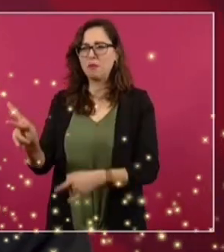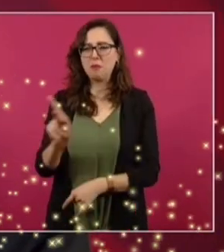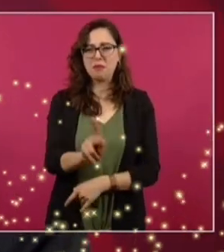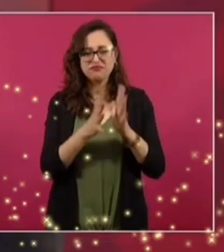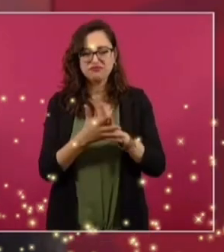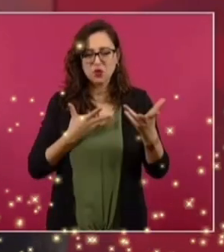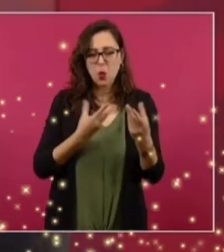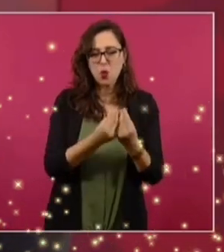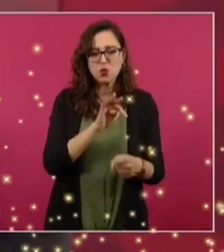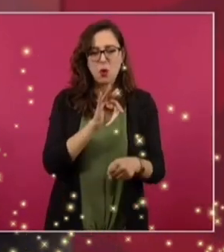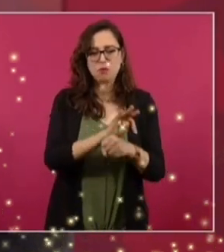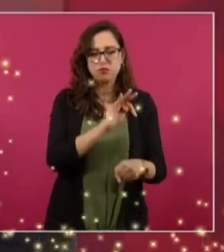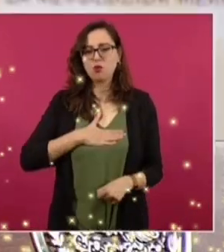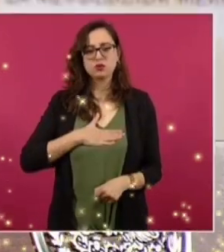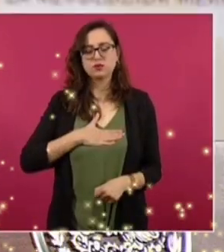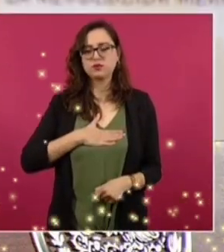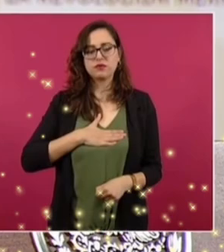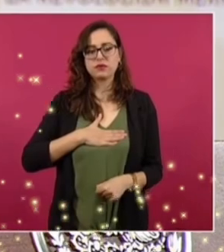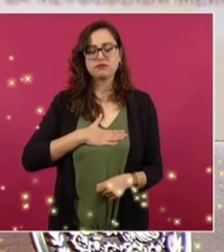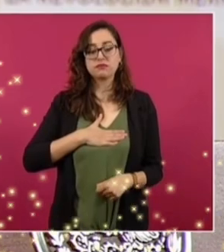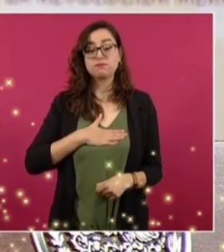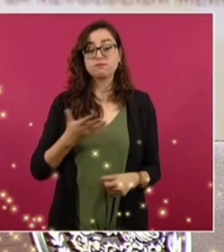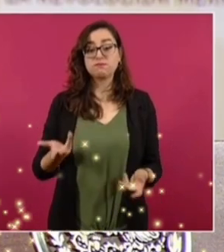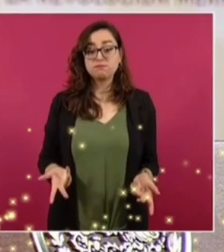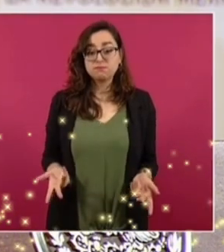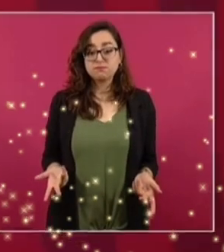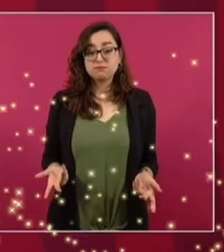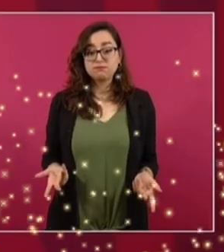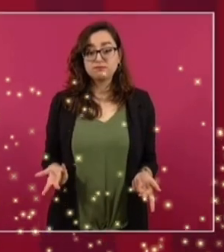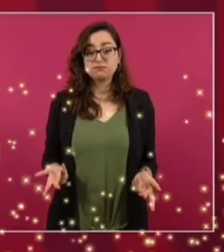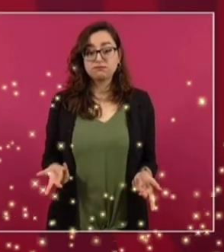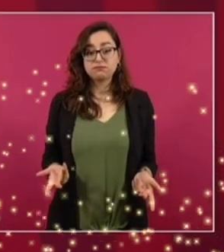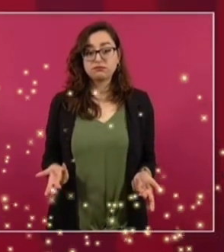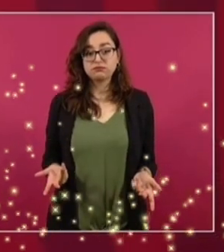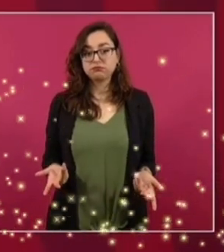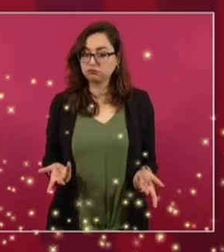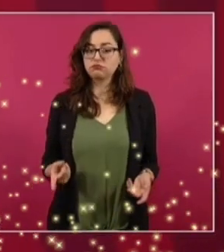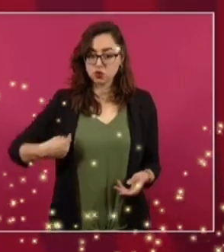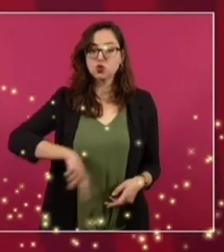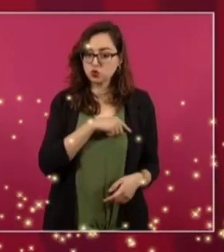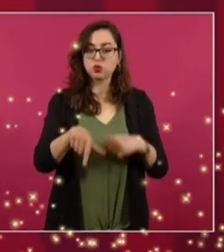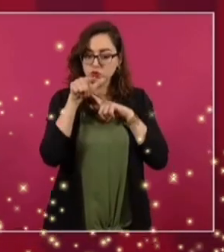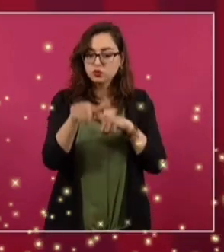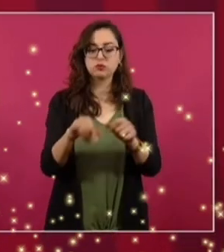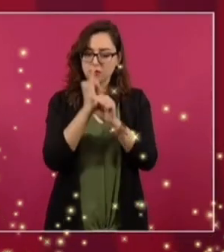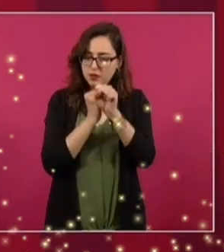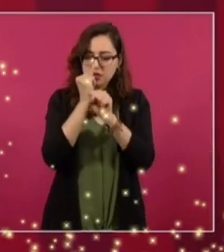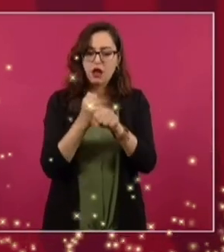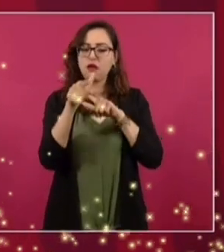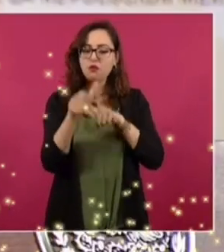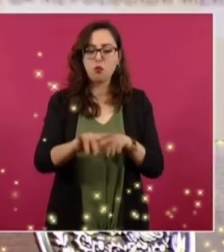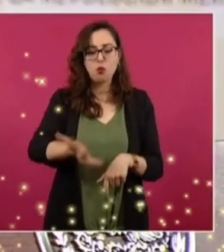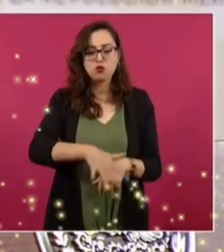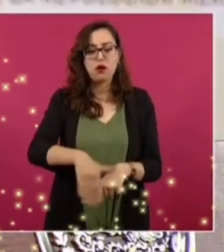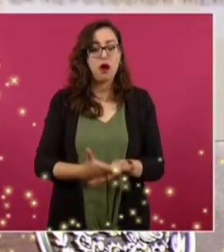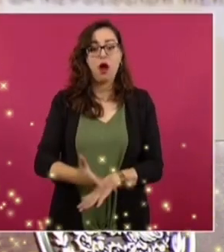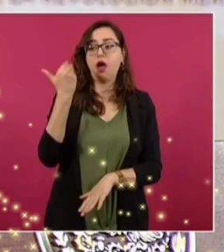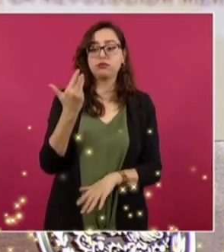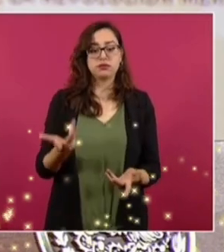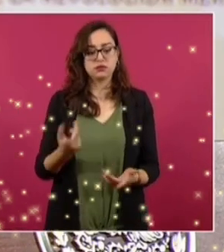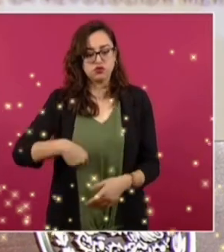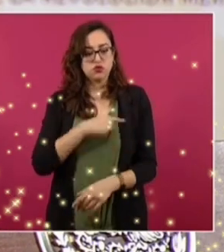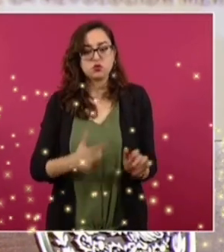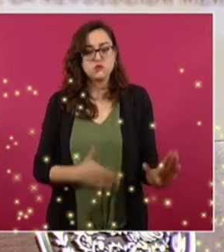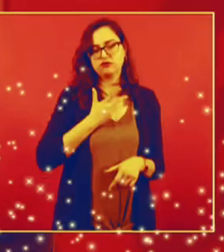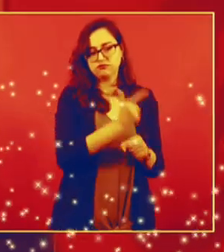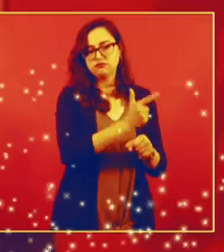asociación delictuosa y desde luego de injusticias. Y se le va a dar continuidad. Es un compromiso que hicimos con